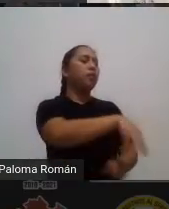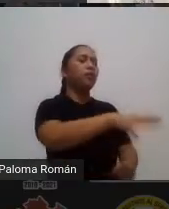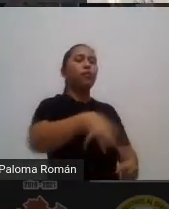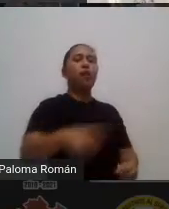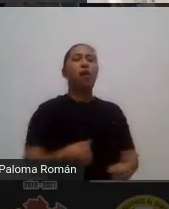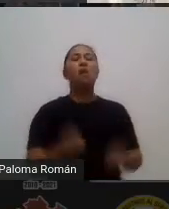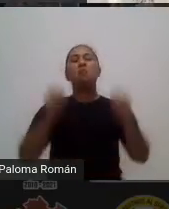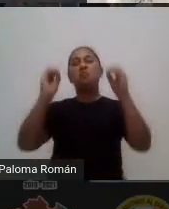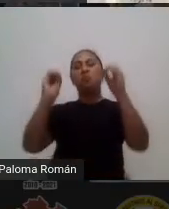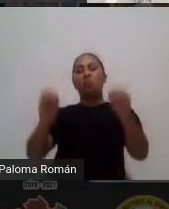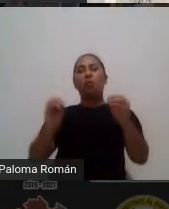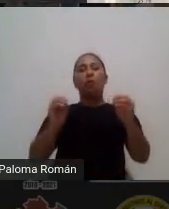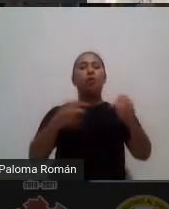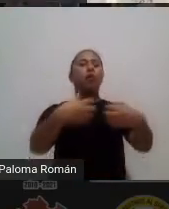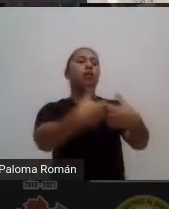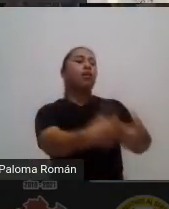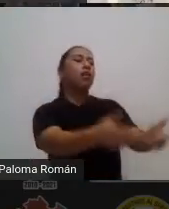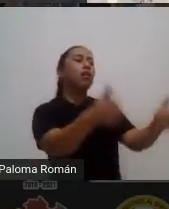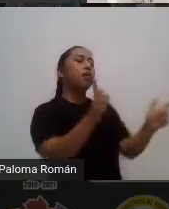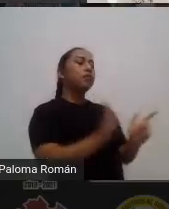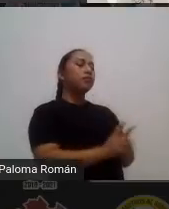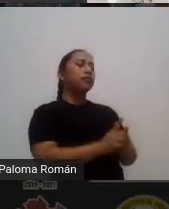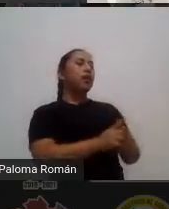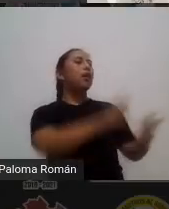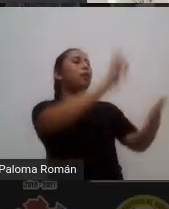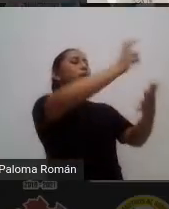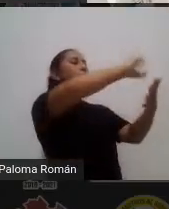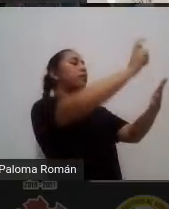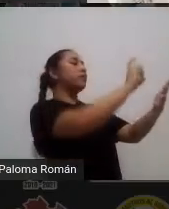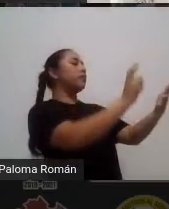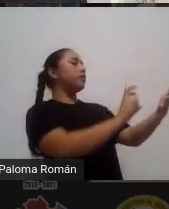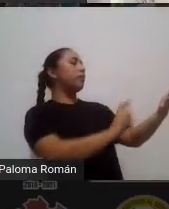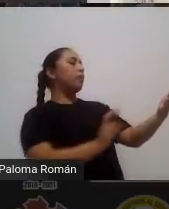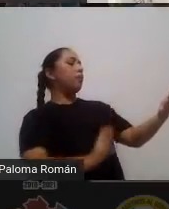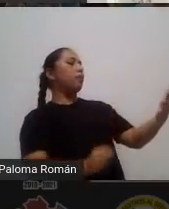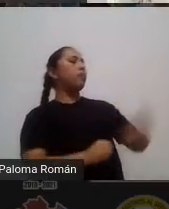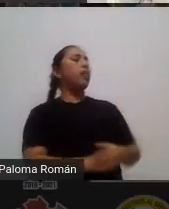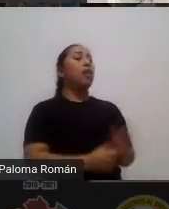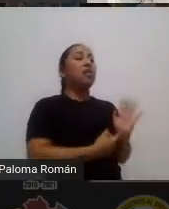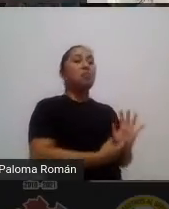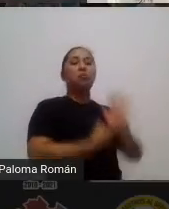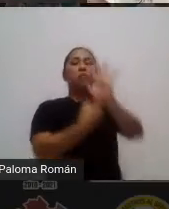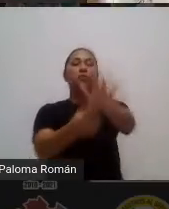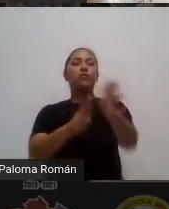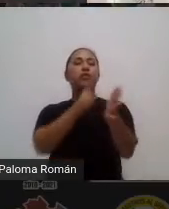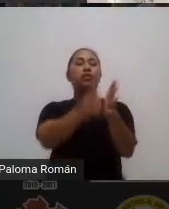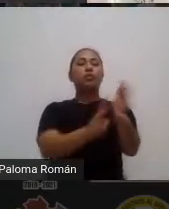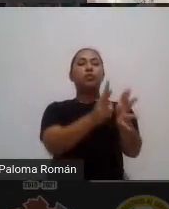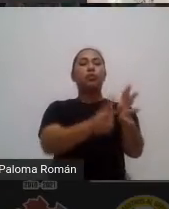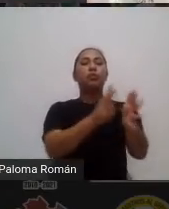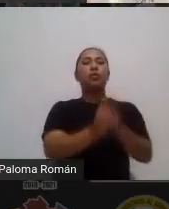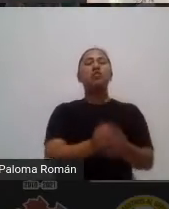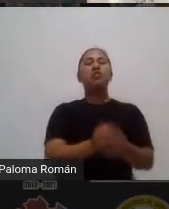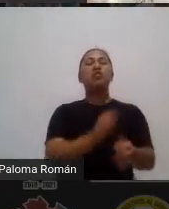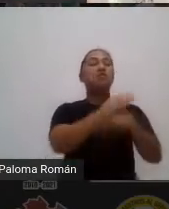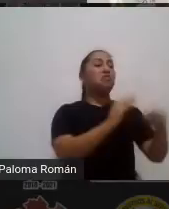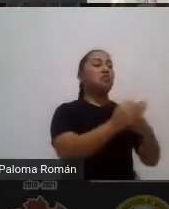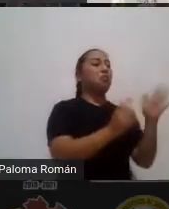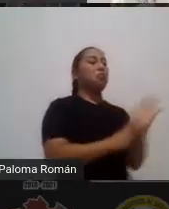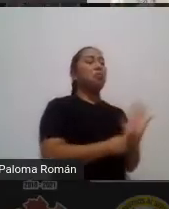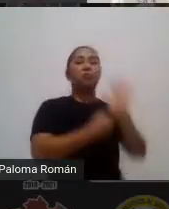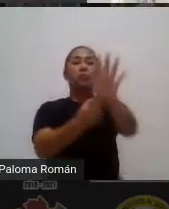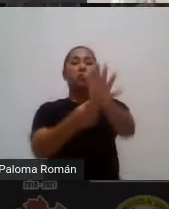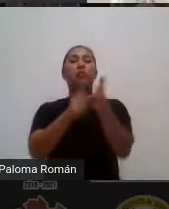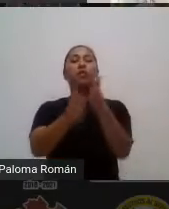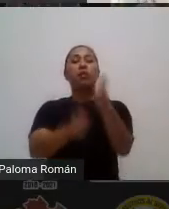grupal puede pedir que se hagan reportes pueden ser que se presenten vídeos y de todo eso de un vídeo de una